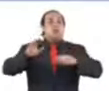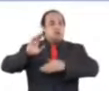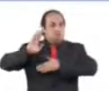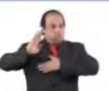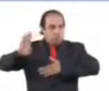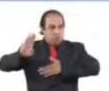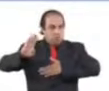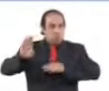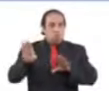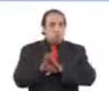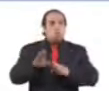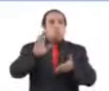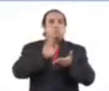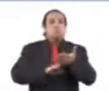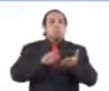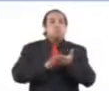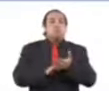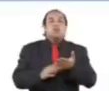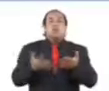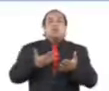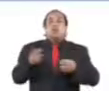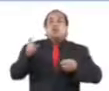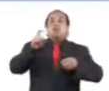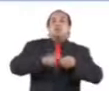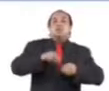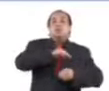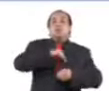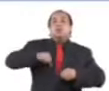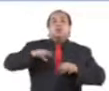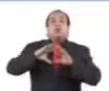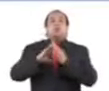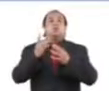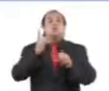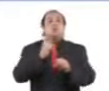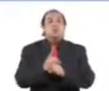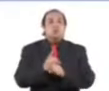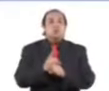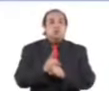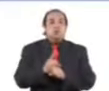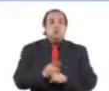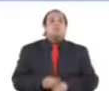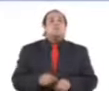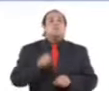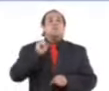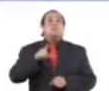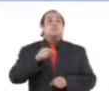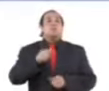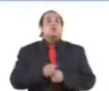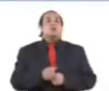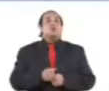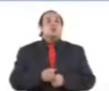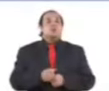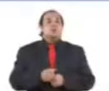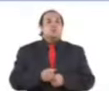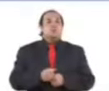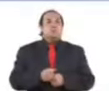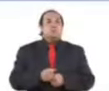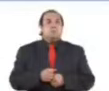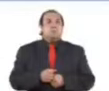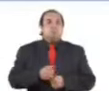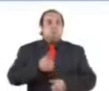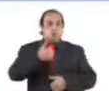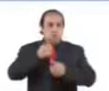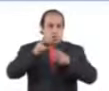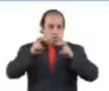como un requisito para formar parte de nuestra comunidad y de la carrera judicial. Nuestra misión